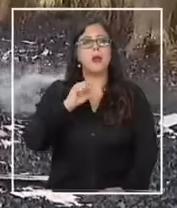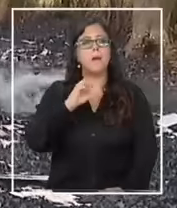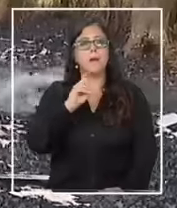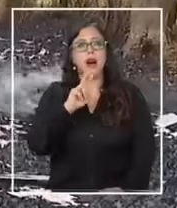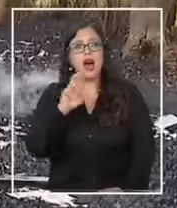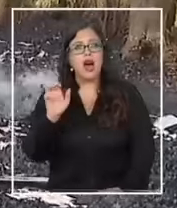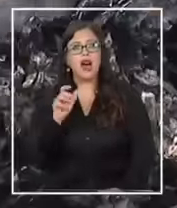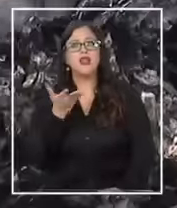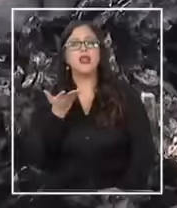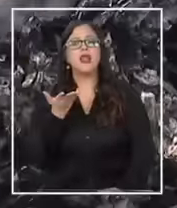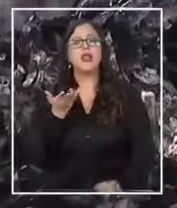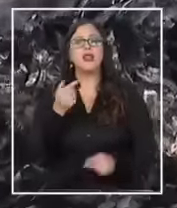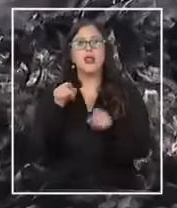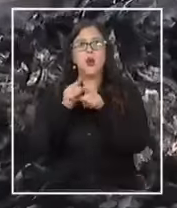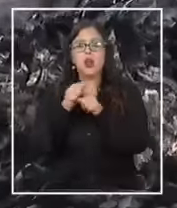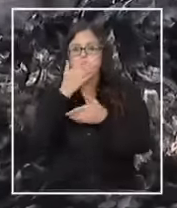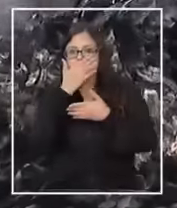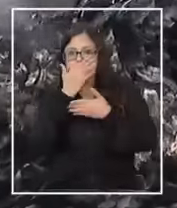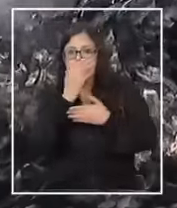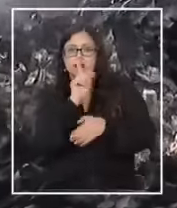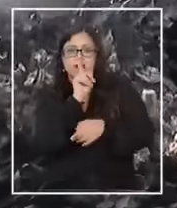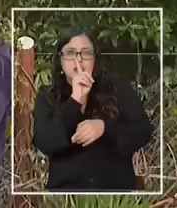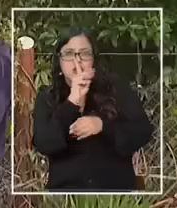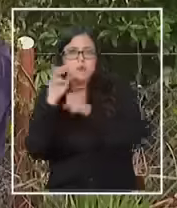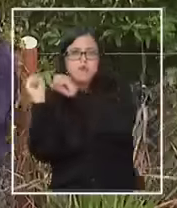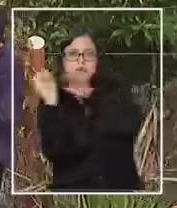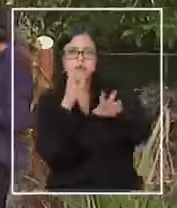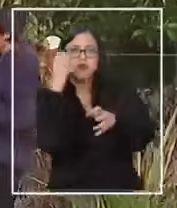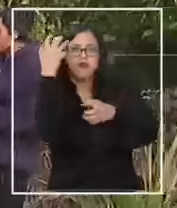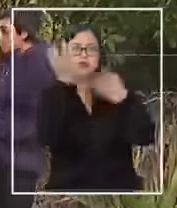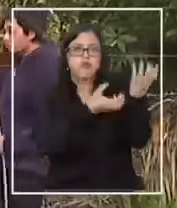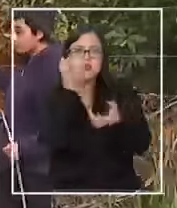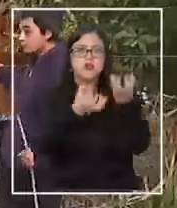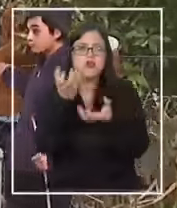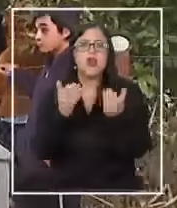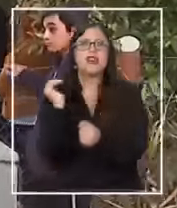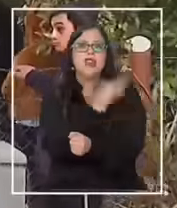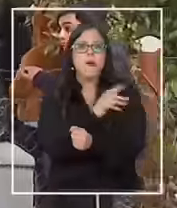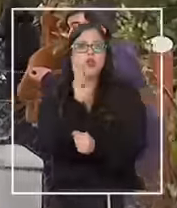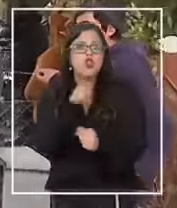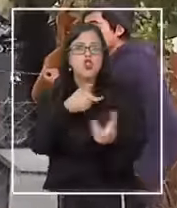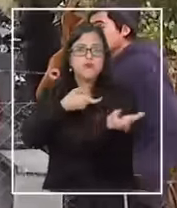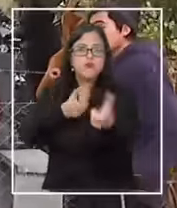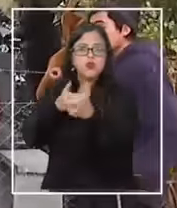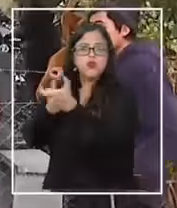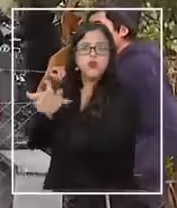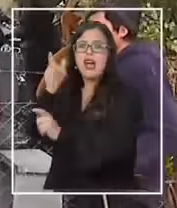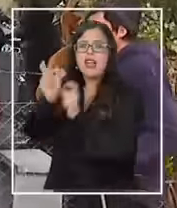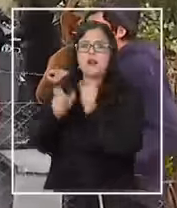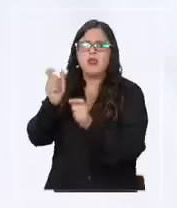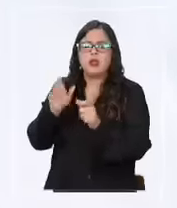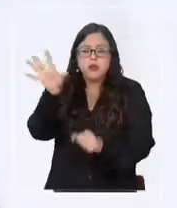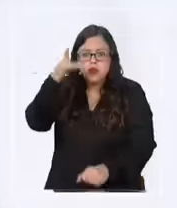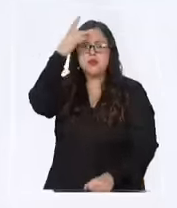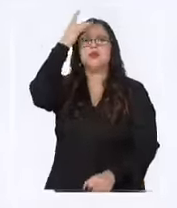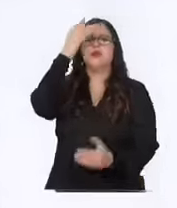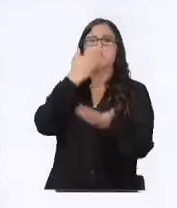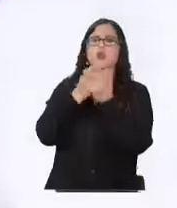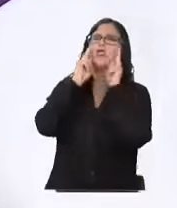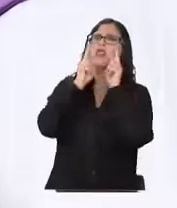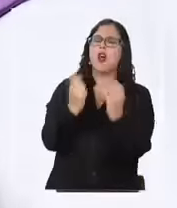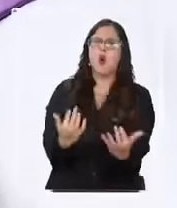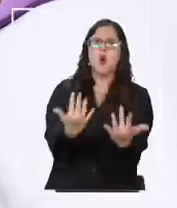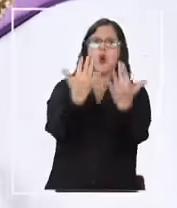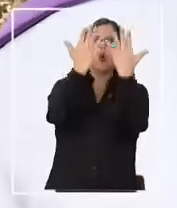Fue un ataque sigiloso, rápido y sin disparos. Los vecinos solo se dieron cuenta por las sirenas de bomberos y el humo.